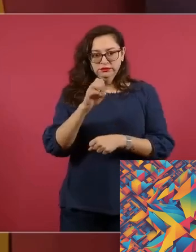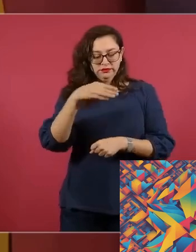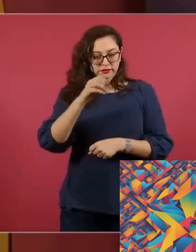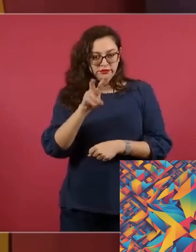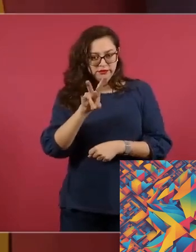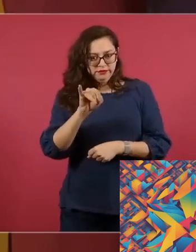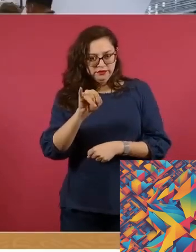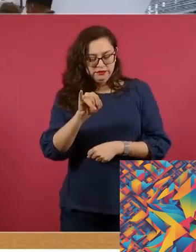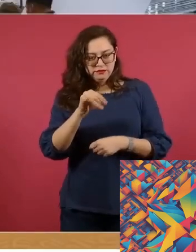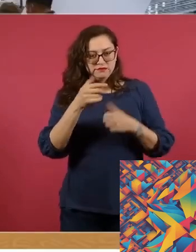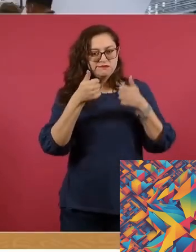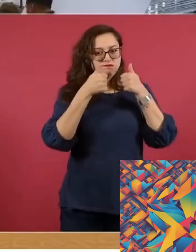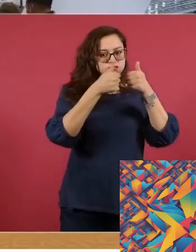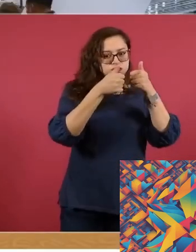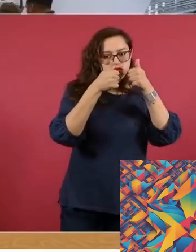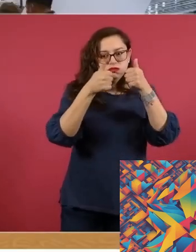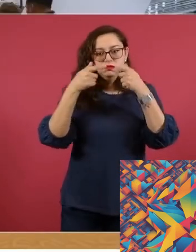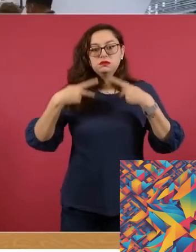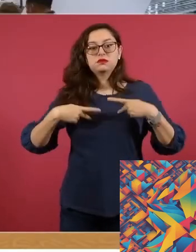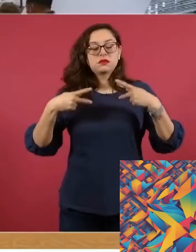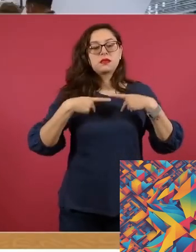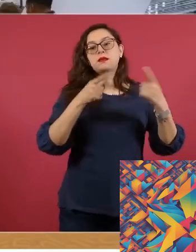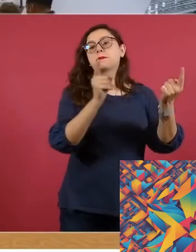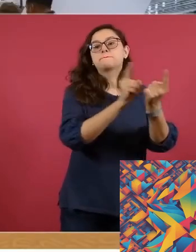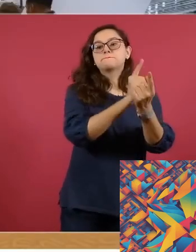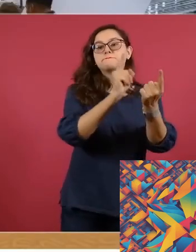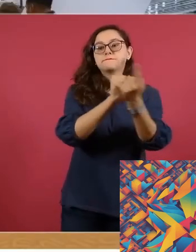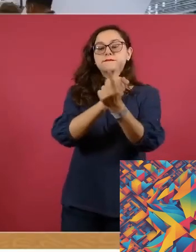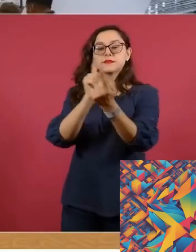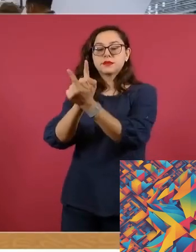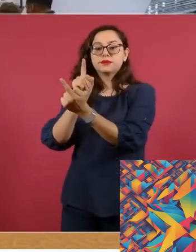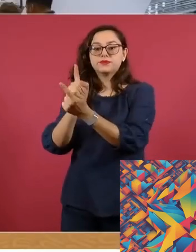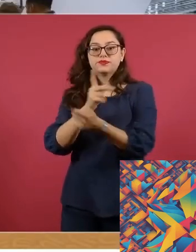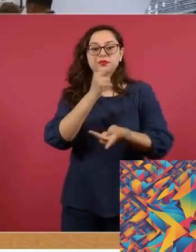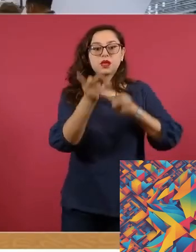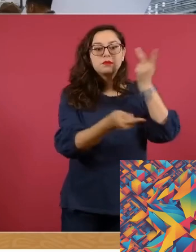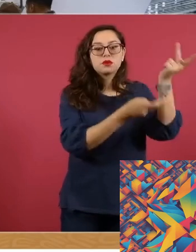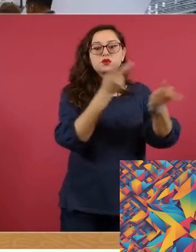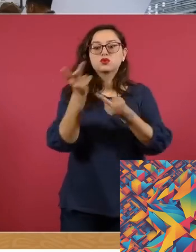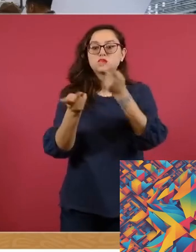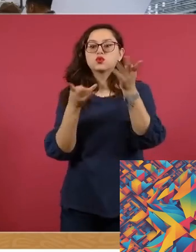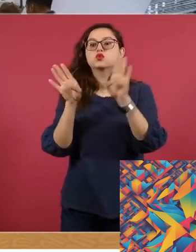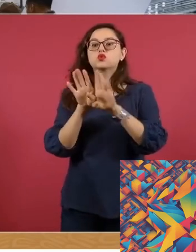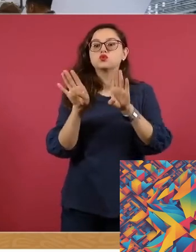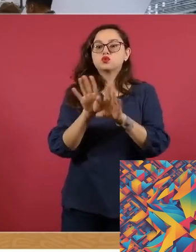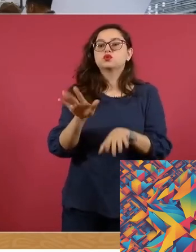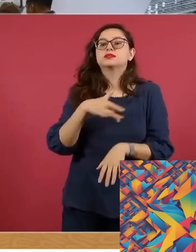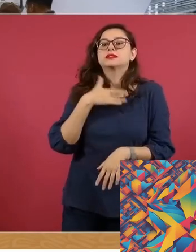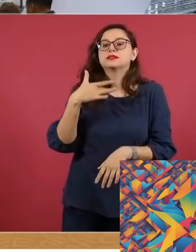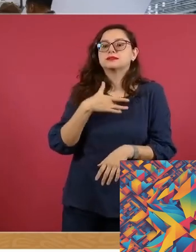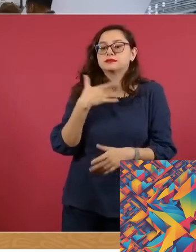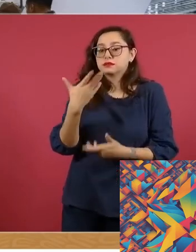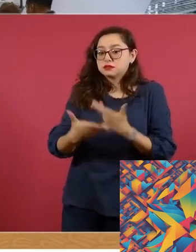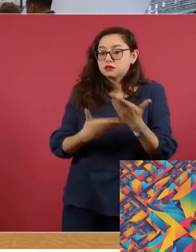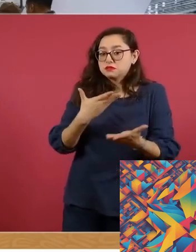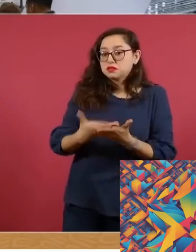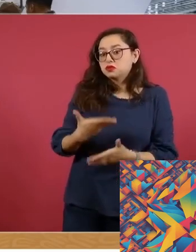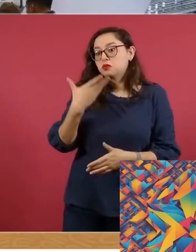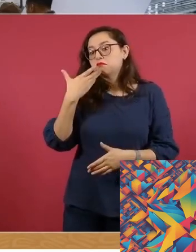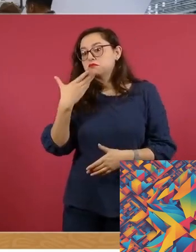derechos. Cuando nos informamos y participamos, contribuimos a la construcción de un país más fuerte y resiliente.